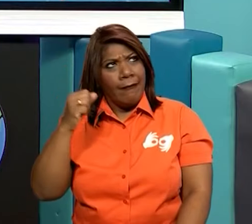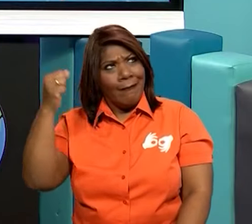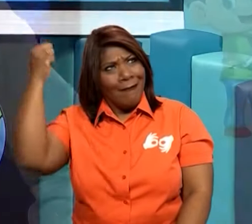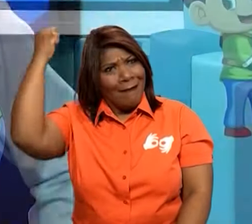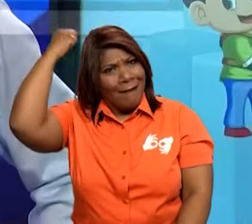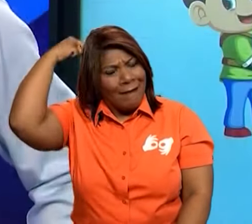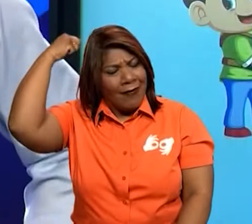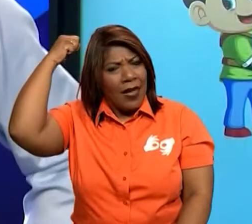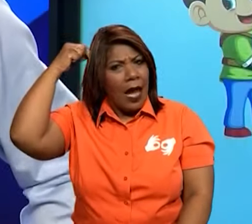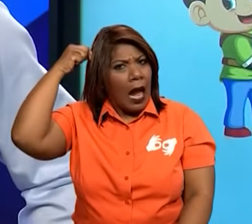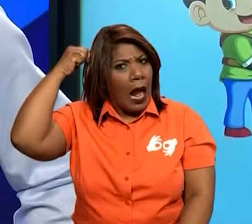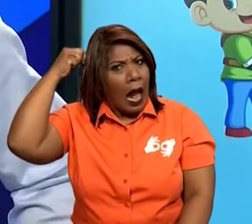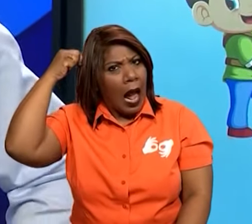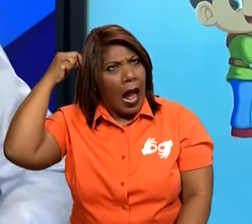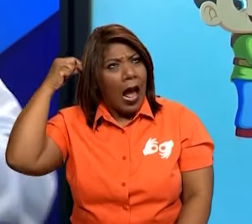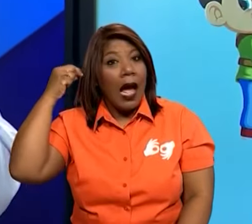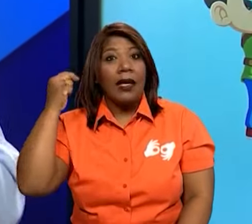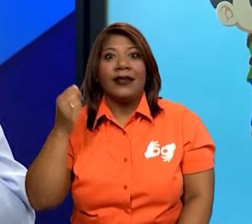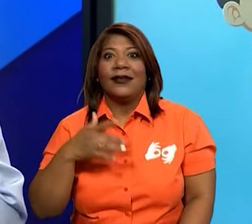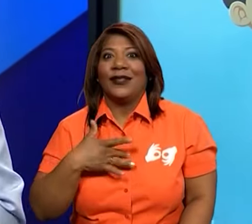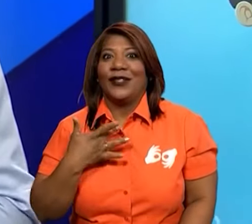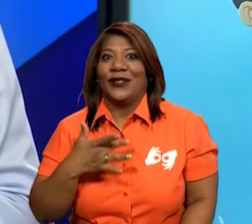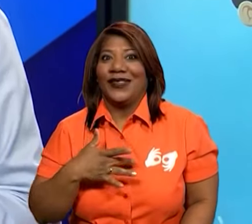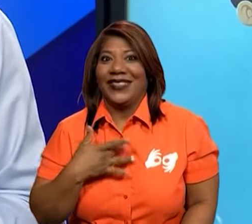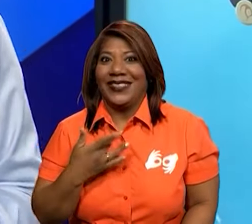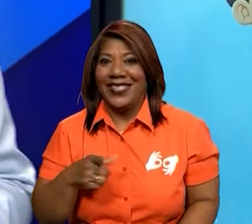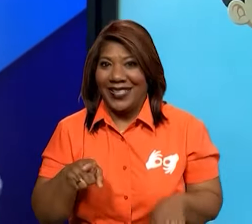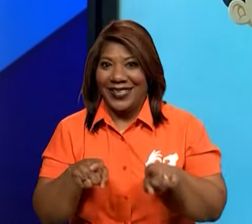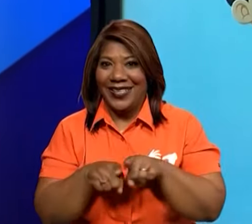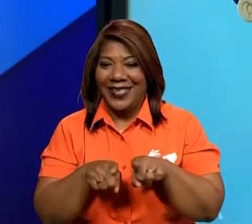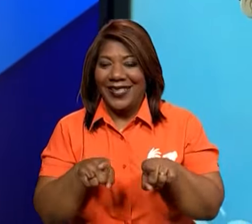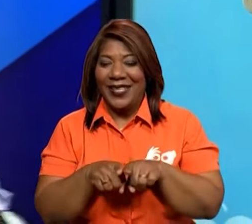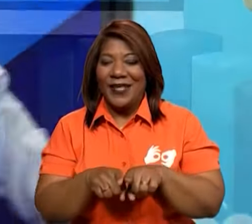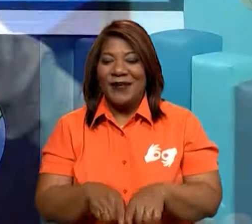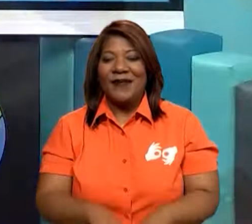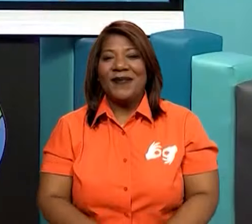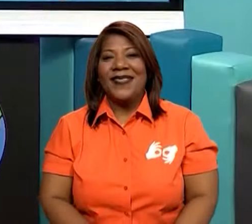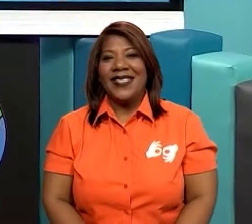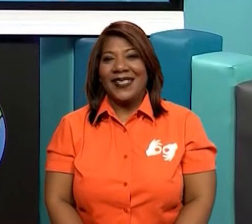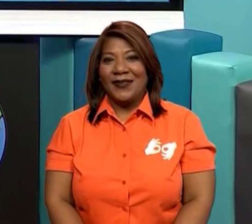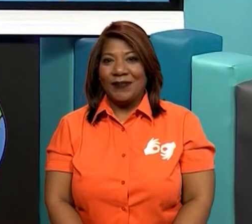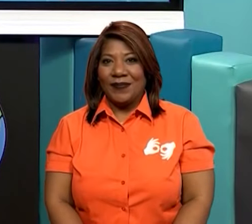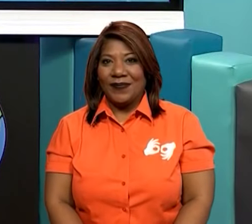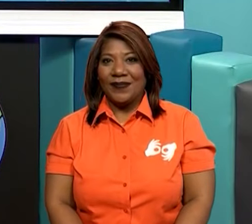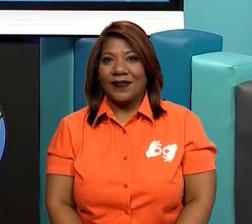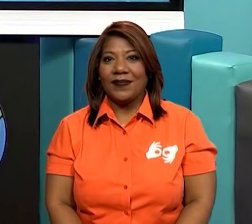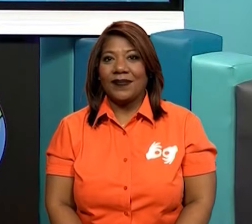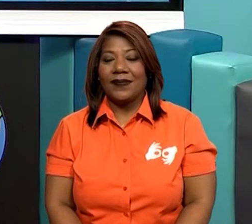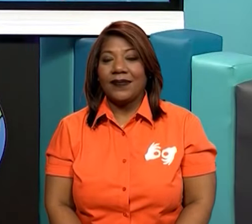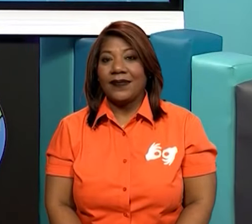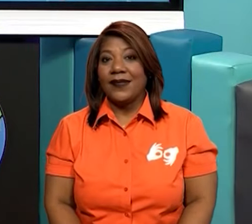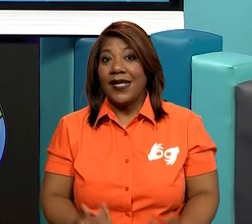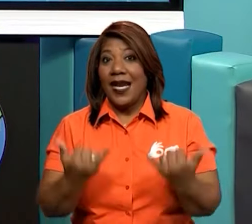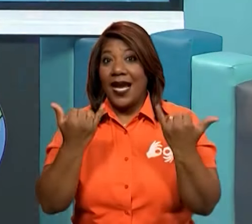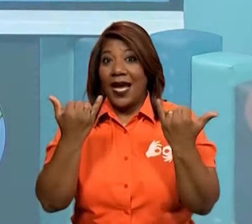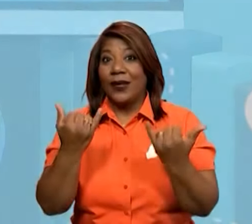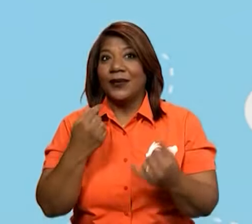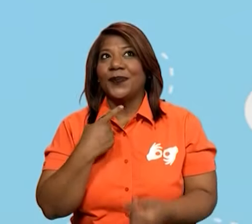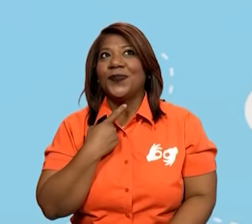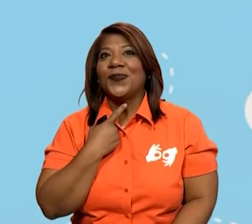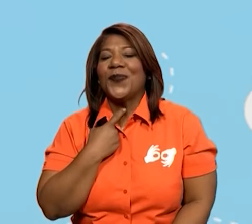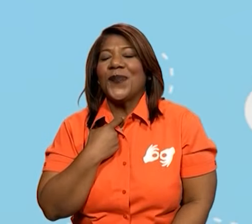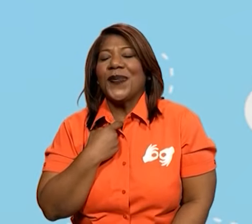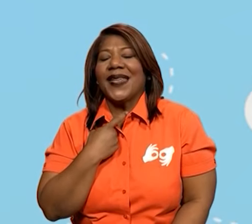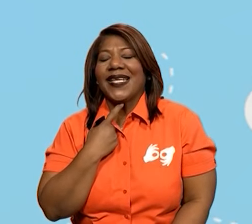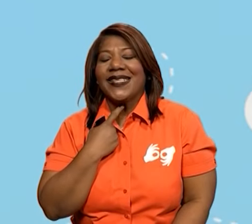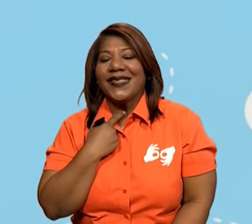de tu cabello, tú sientes ahí. Muy importante entonces el tacto. Pasamos al siguiente. El gusto.